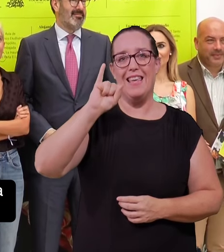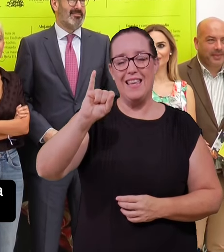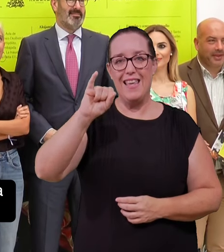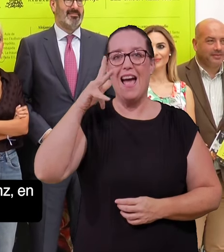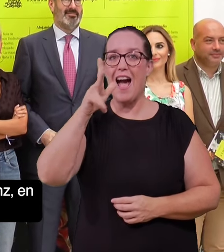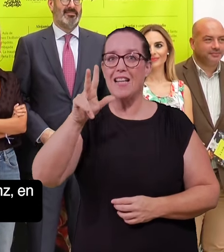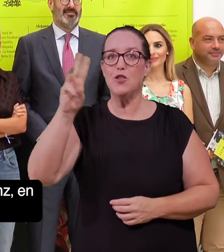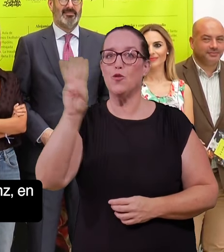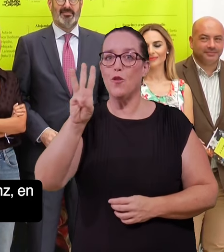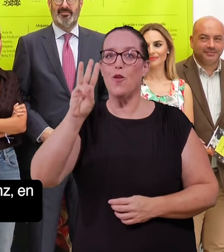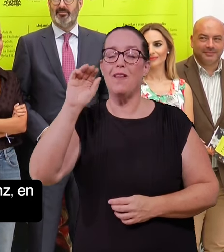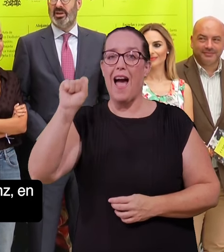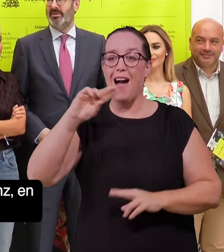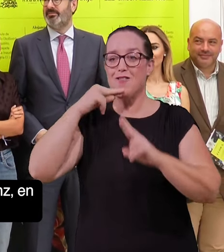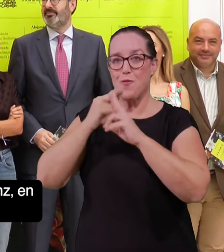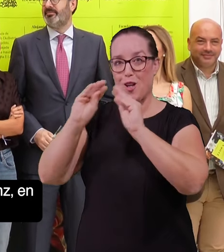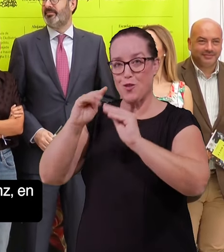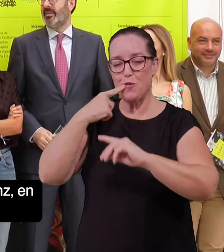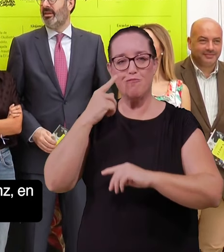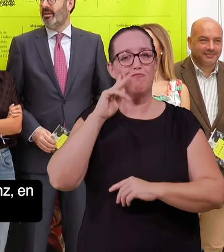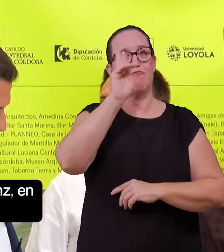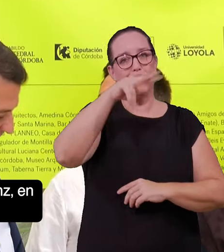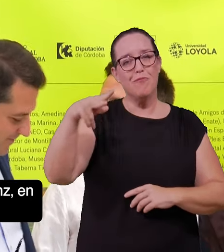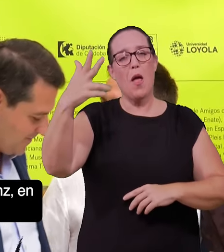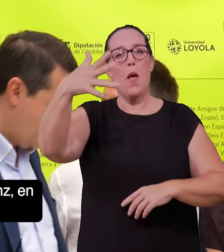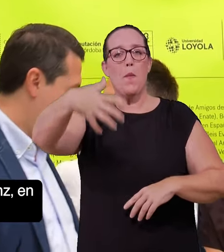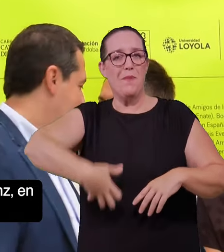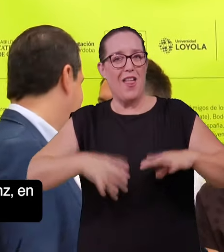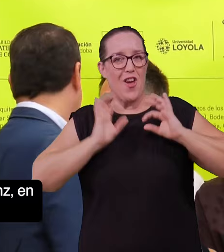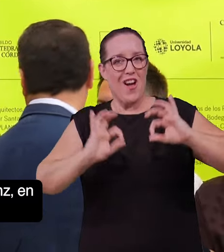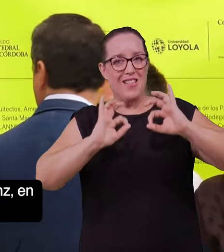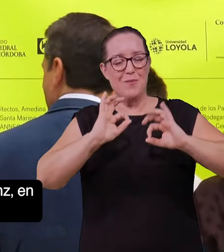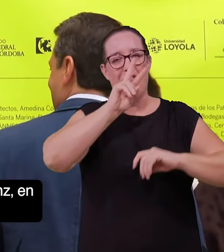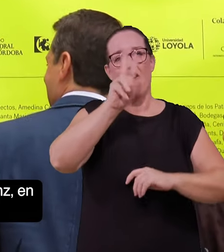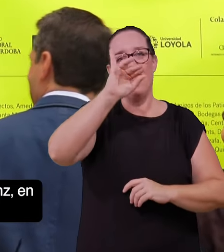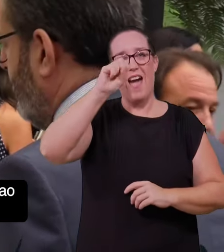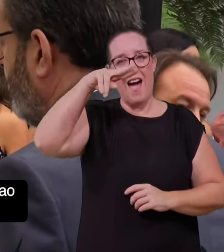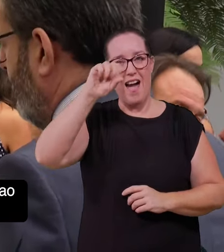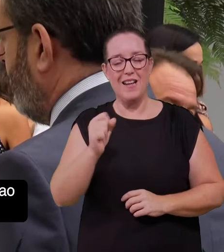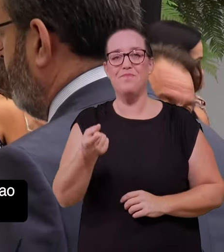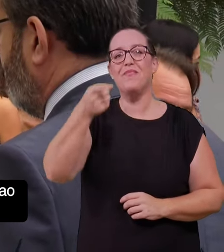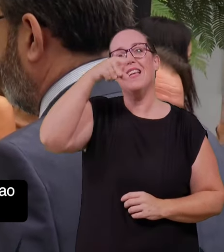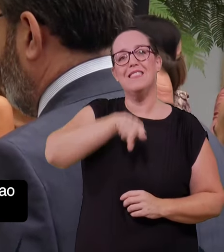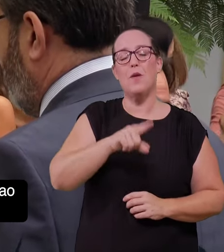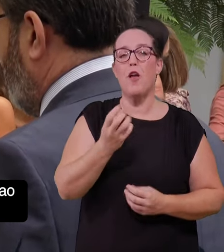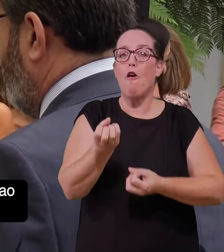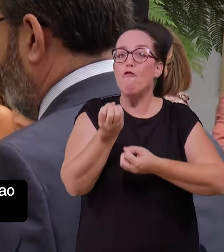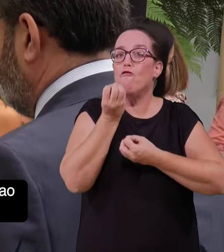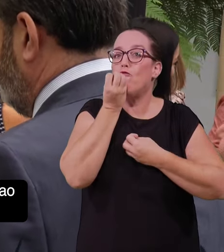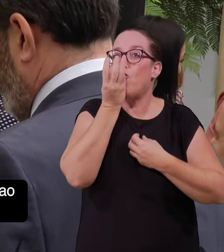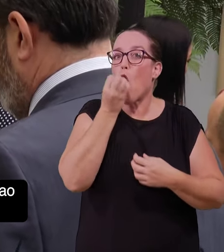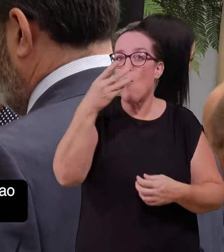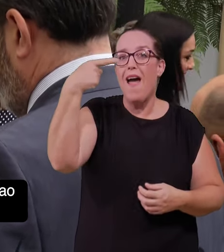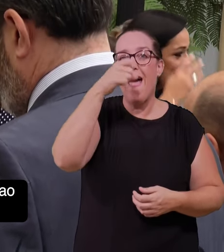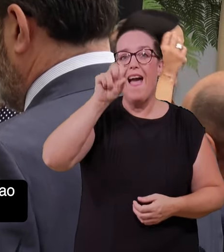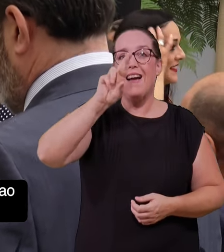Hau Hall, que exhibirá su obra en el Palacio de Viana, Flower Gardens en el Palacio de Oribe, Flowers Barbornai en la